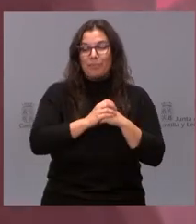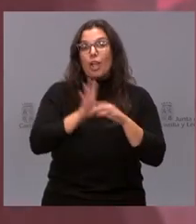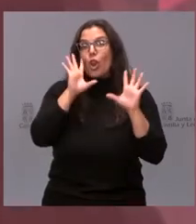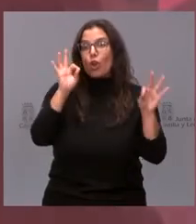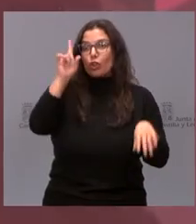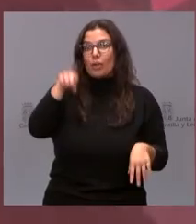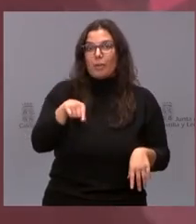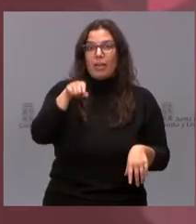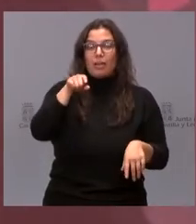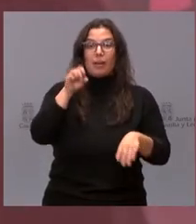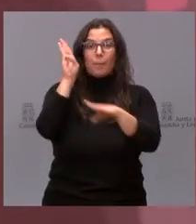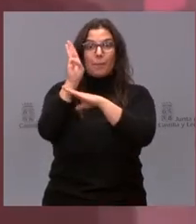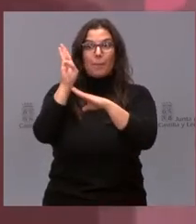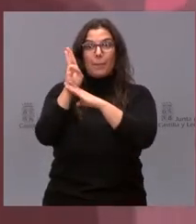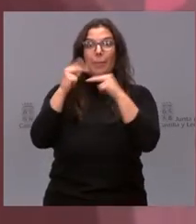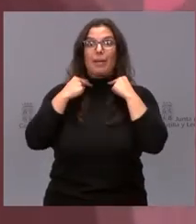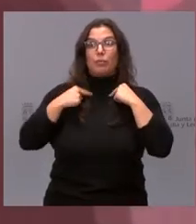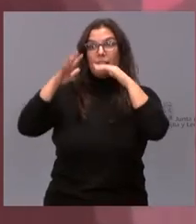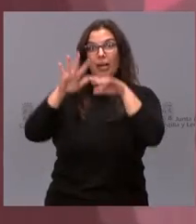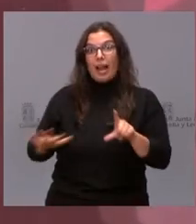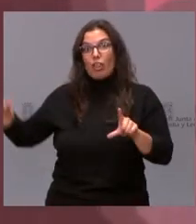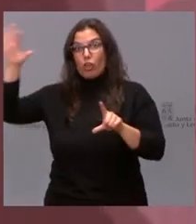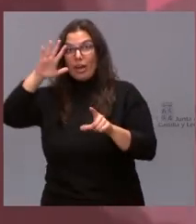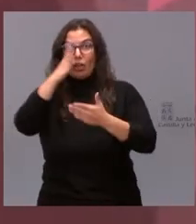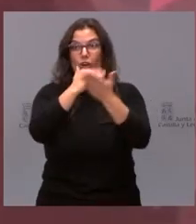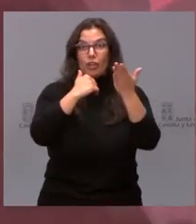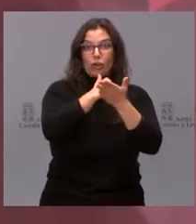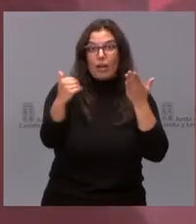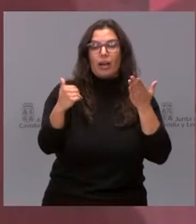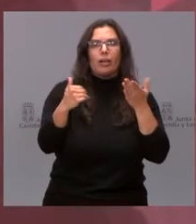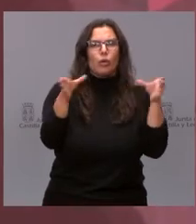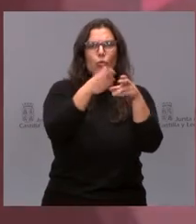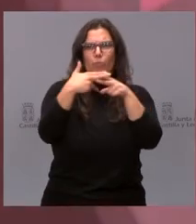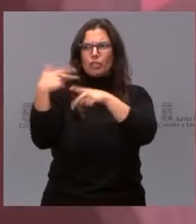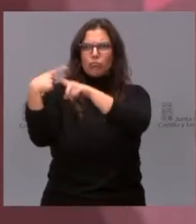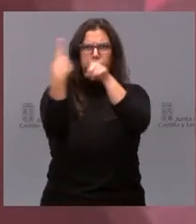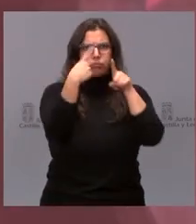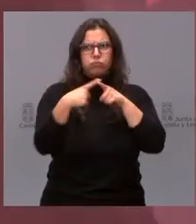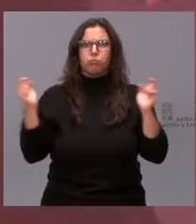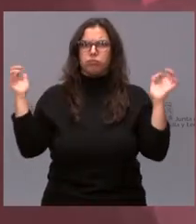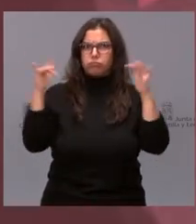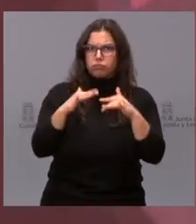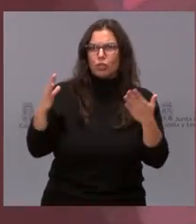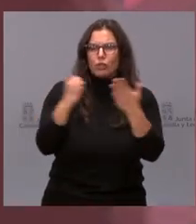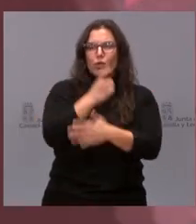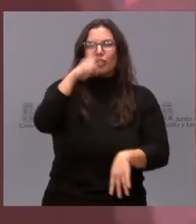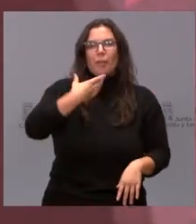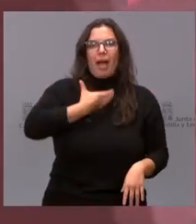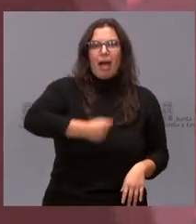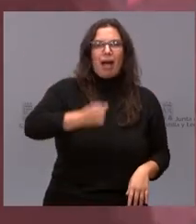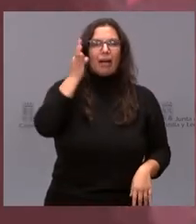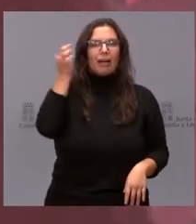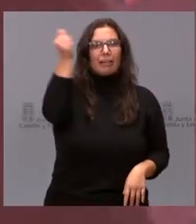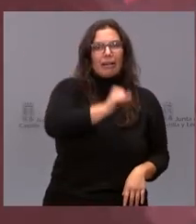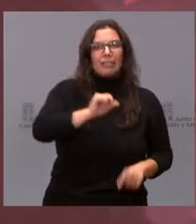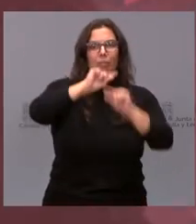los parlamentarios nacionales y regionales de todas las fuerzas políticas, alcaldesas y alcaldes de la